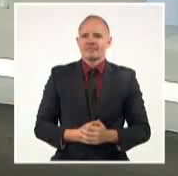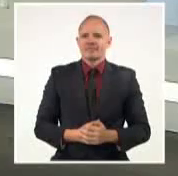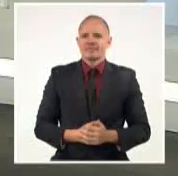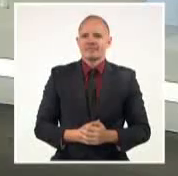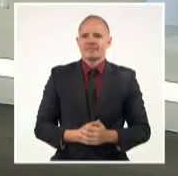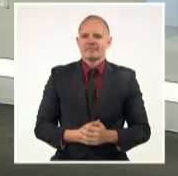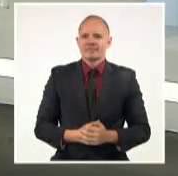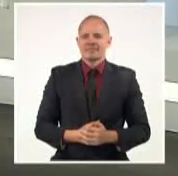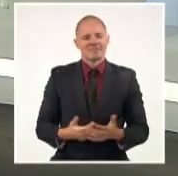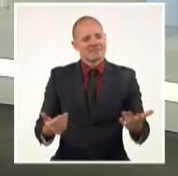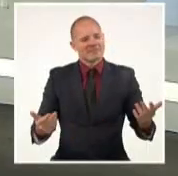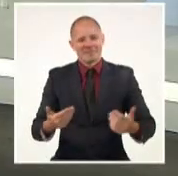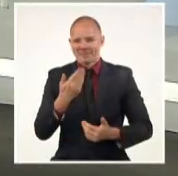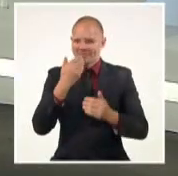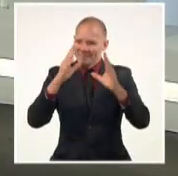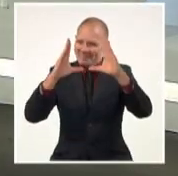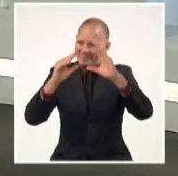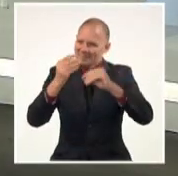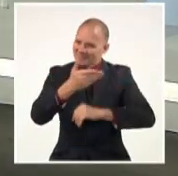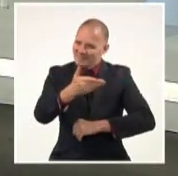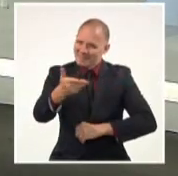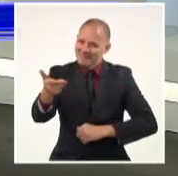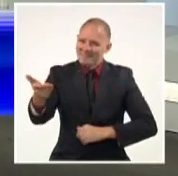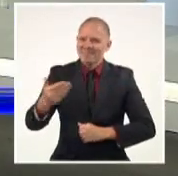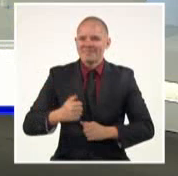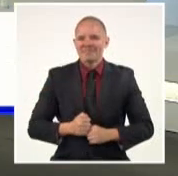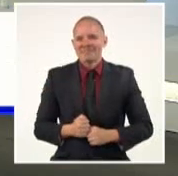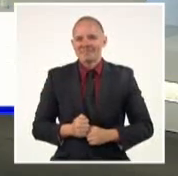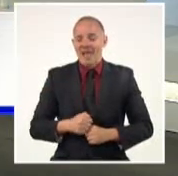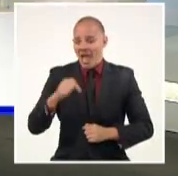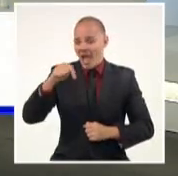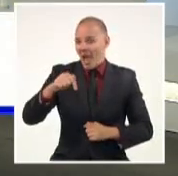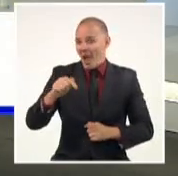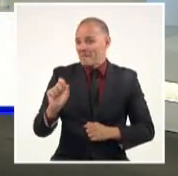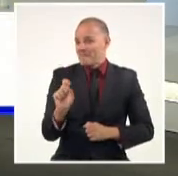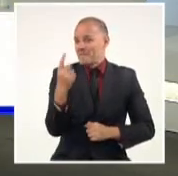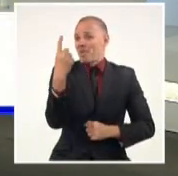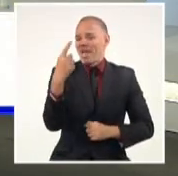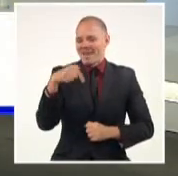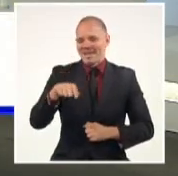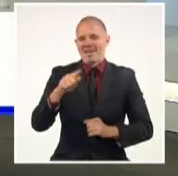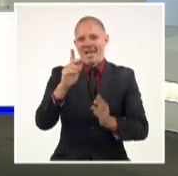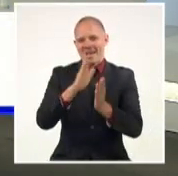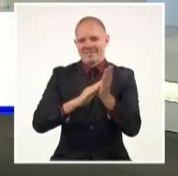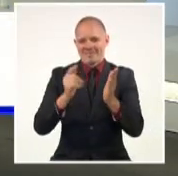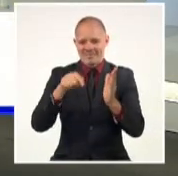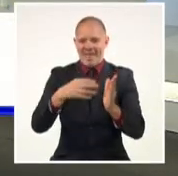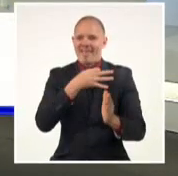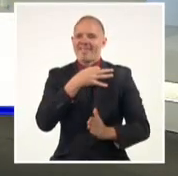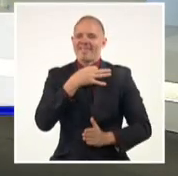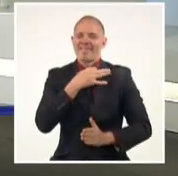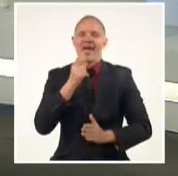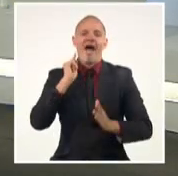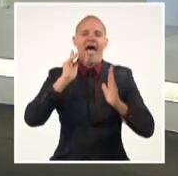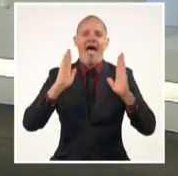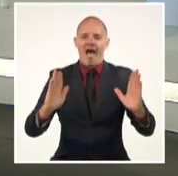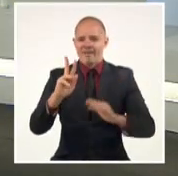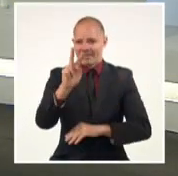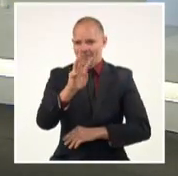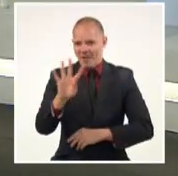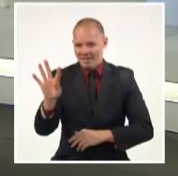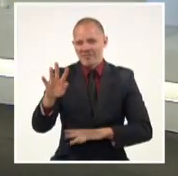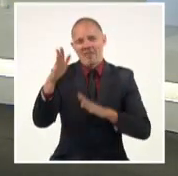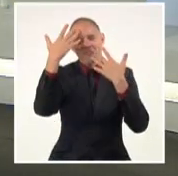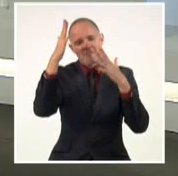Muy buenas noches, qué placer saludarle en esta primera emisión de dos mil veinticuatro del noticiero estelar. Le felicito y